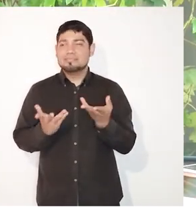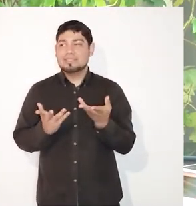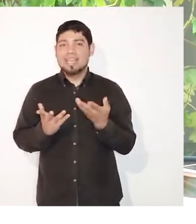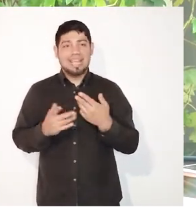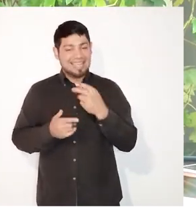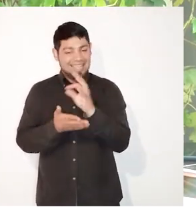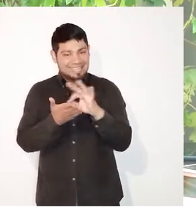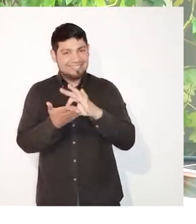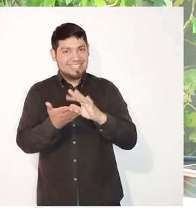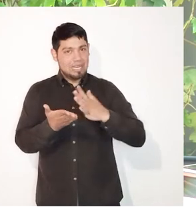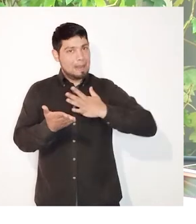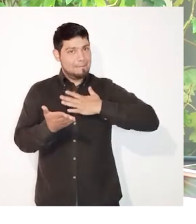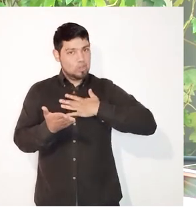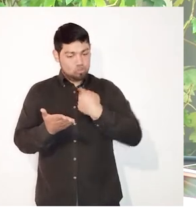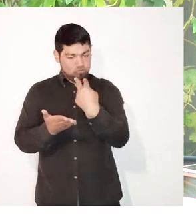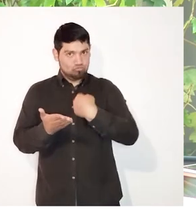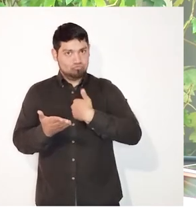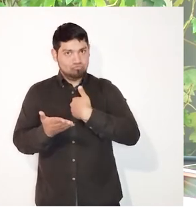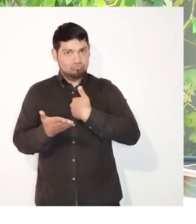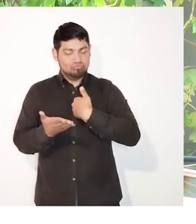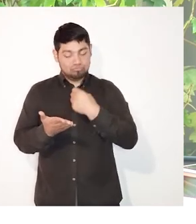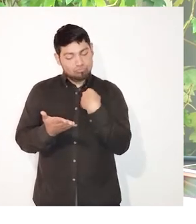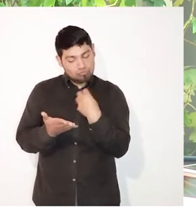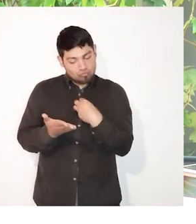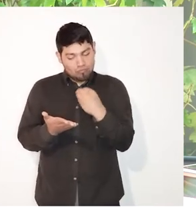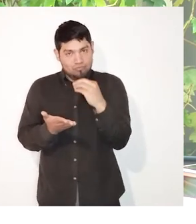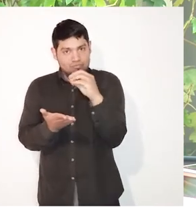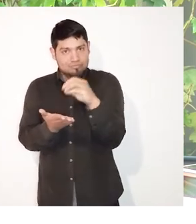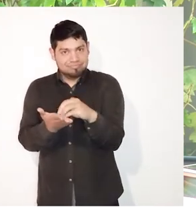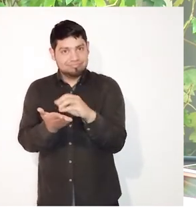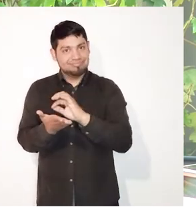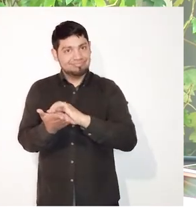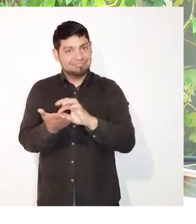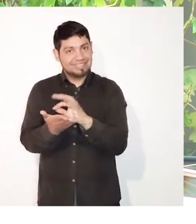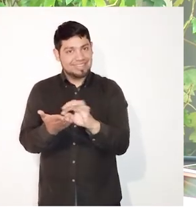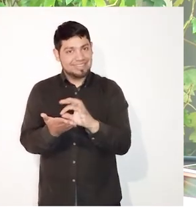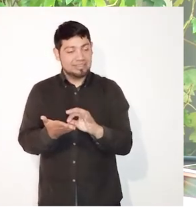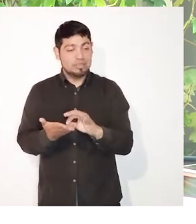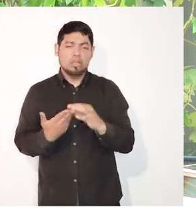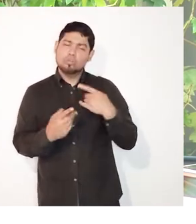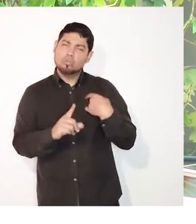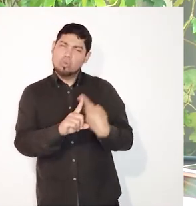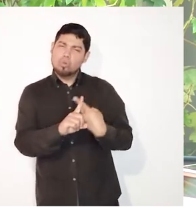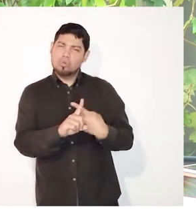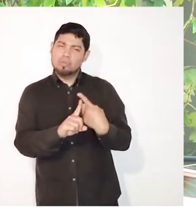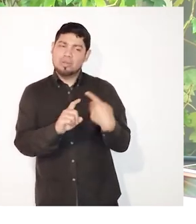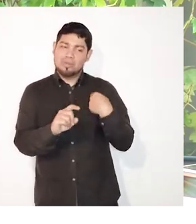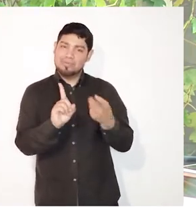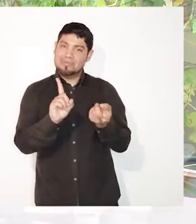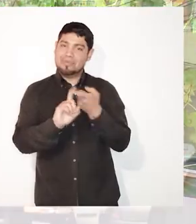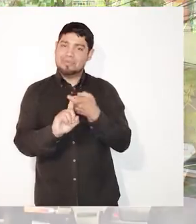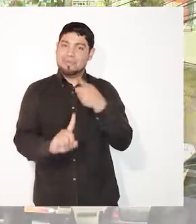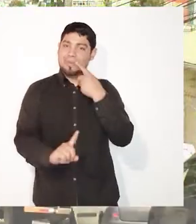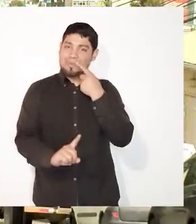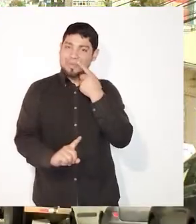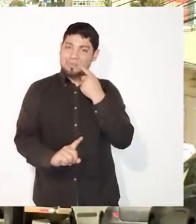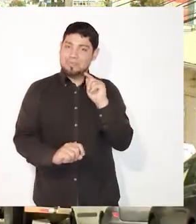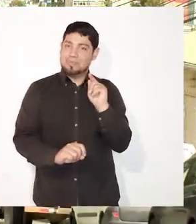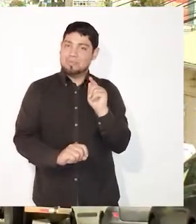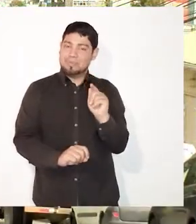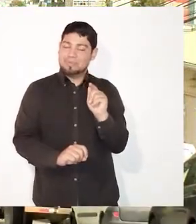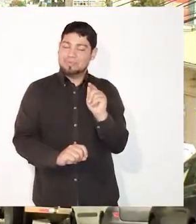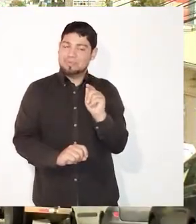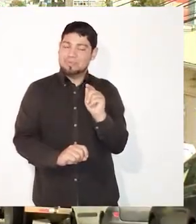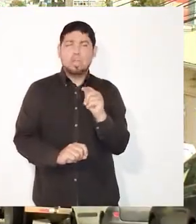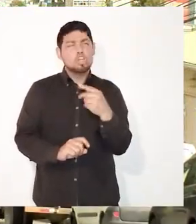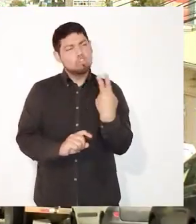primera persona. ¿Ya? Entonces, conversando con mi esposo, con